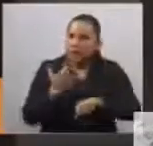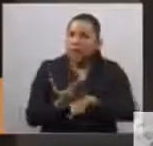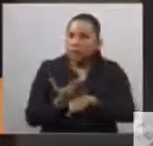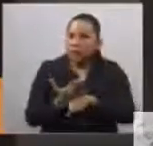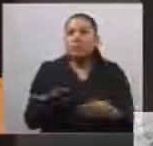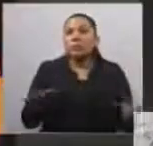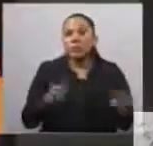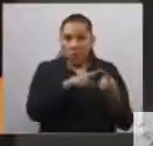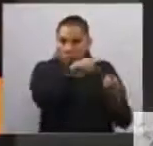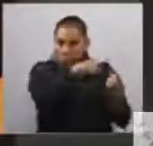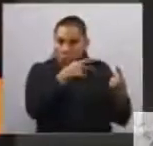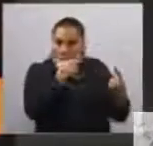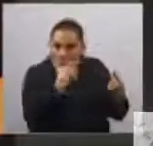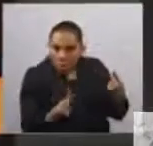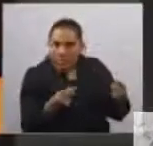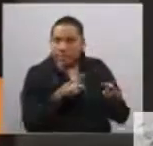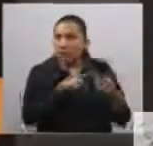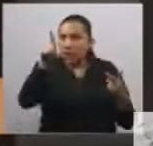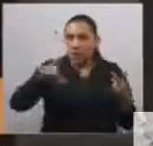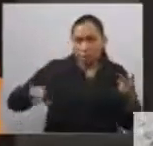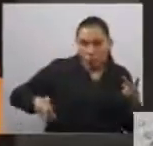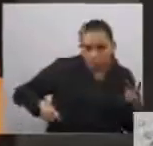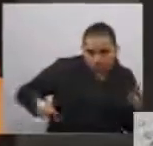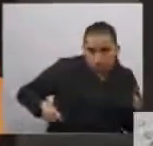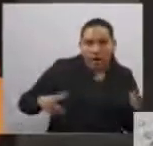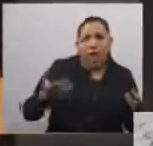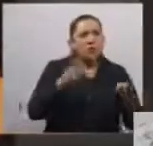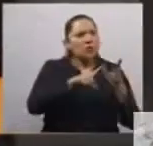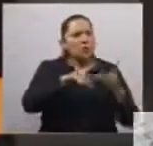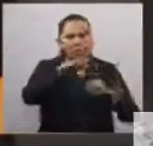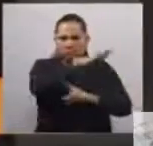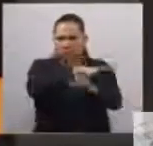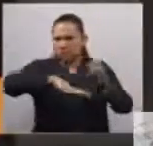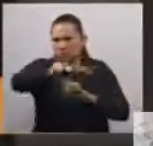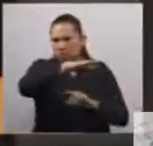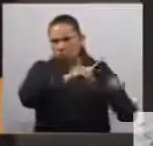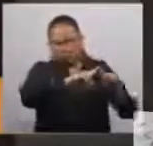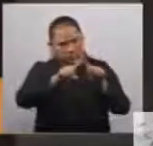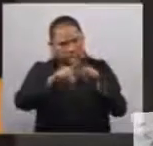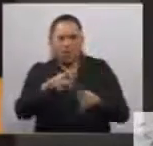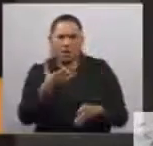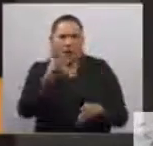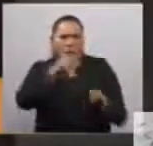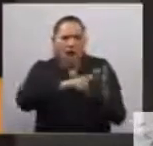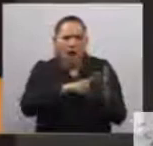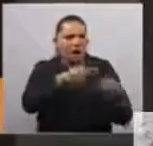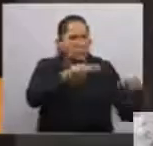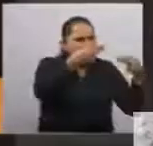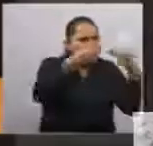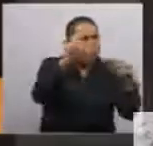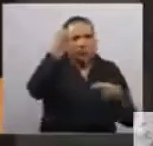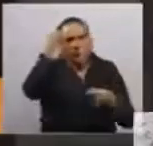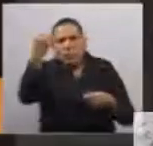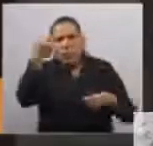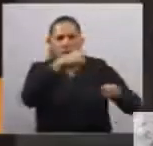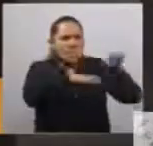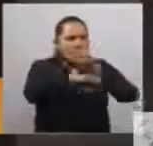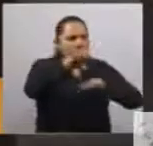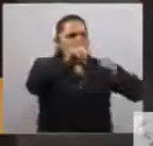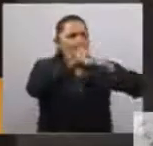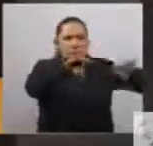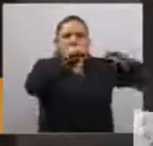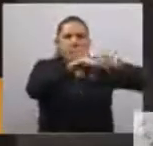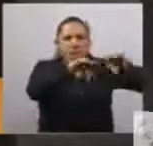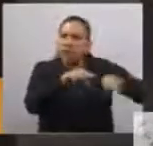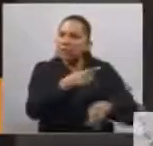el Estado, pasando por las comunidades y el mercado. La distribución y responsabilidad de los cuidados han sido